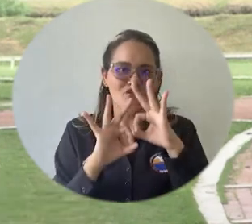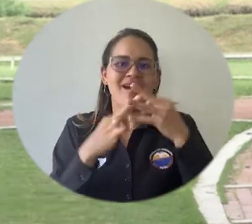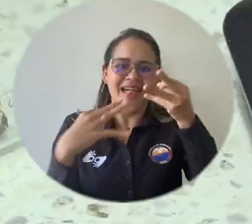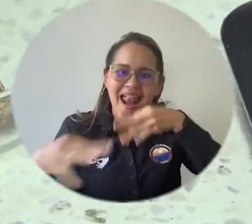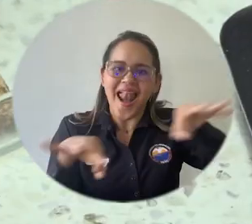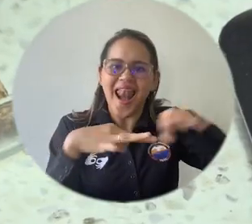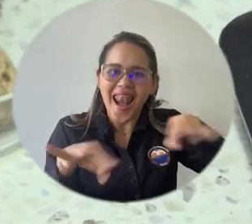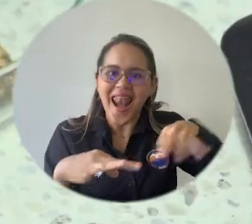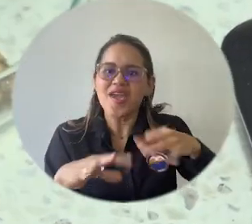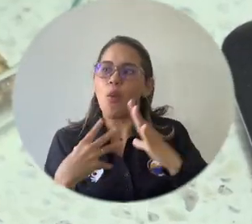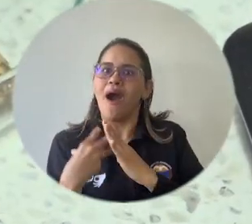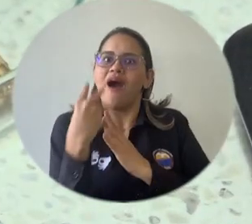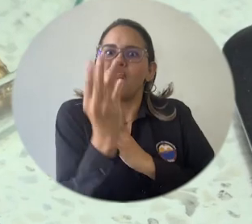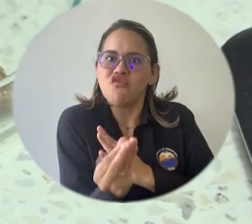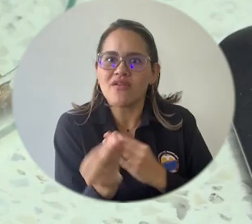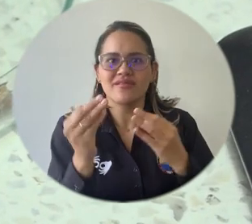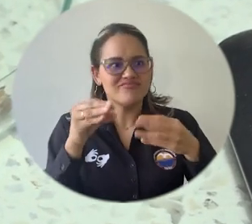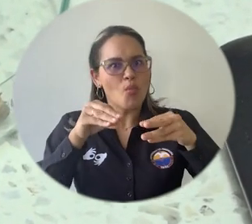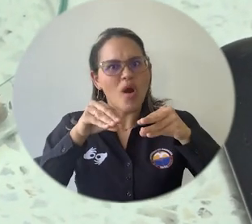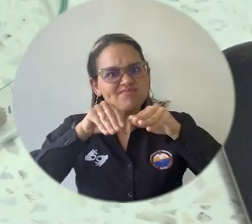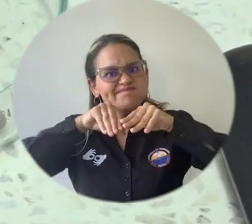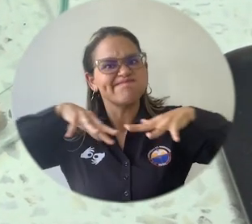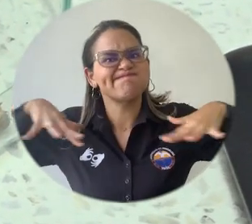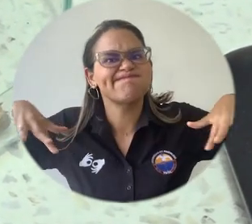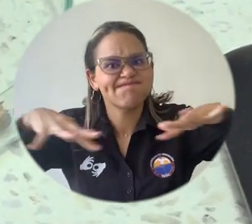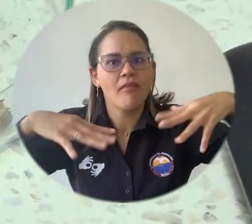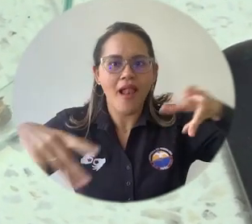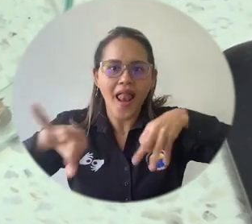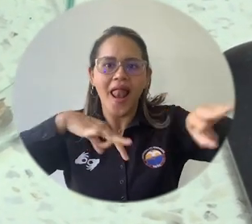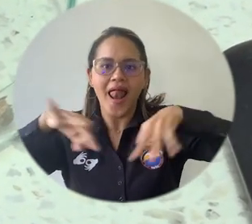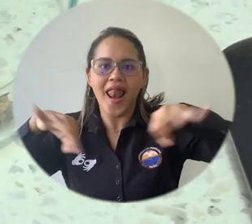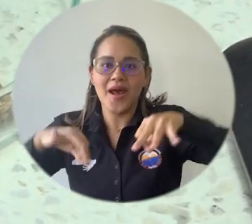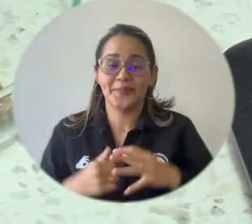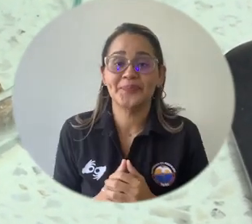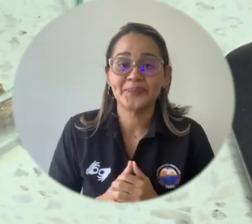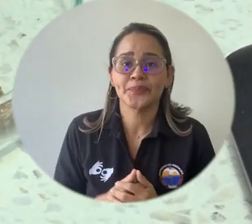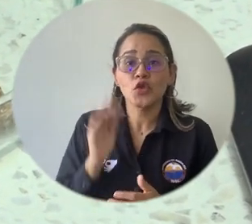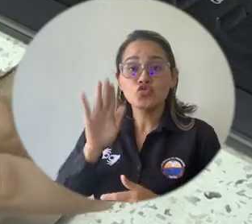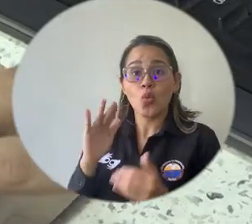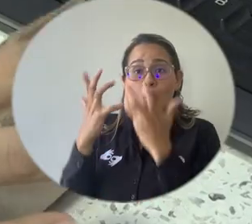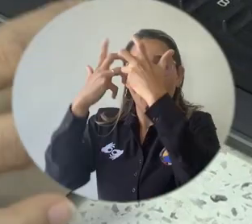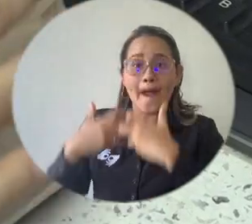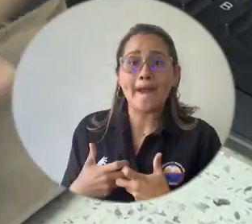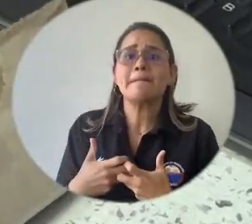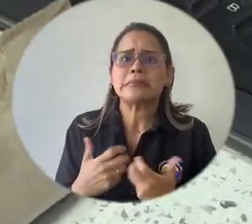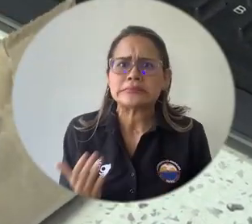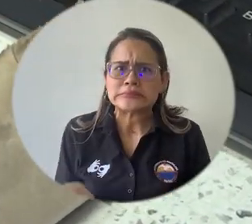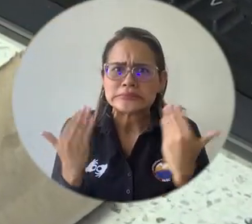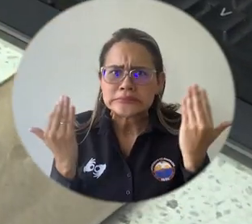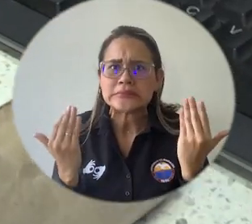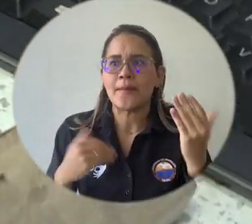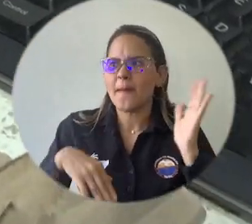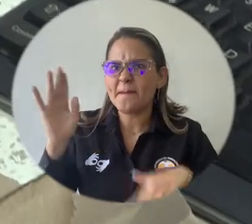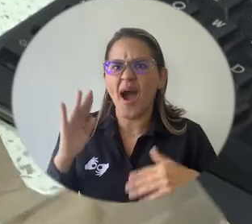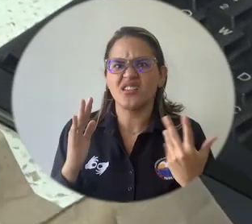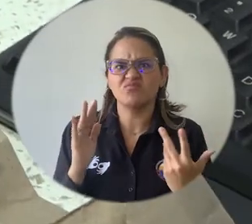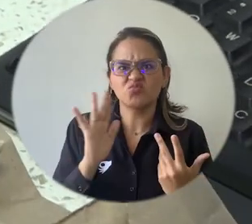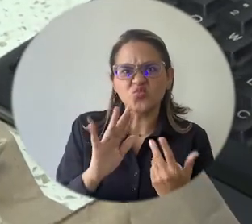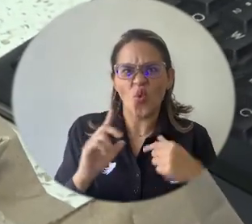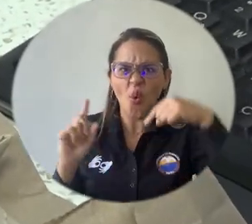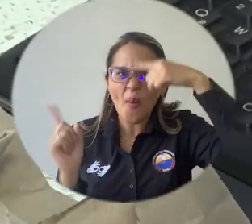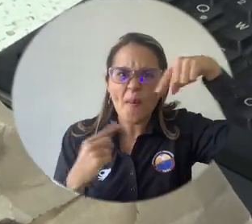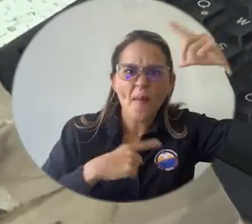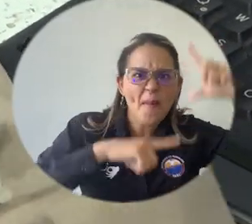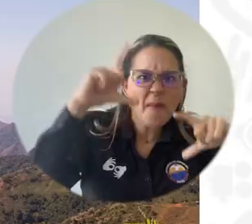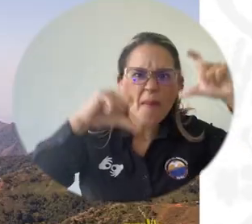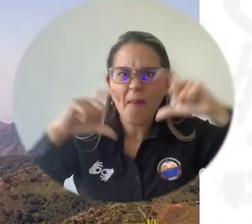queda entre biólogos, sino que ese conocimiento tiene que expandirse a la comunidad. Biotours se ha convertido en referente del turismo científico, una